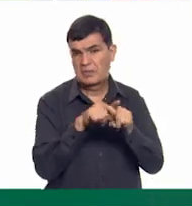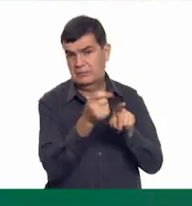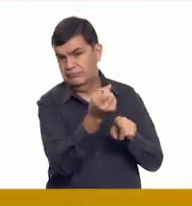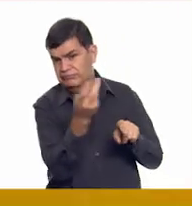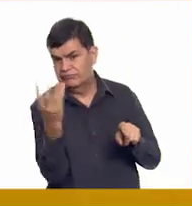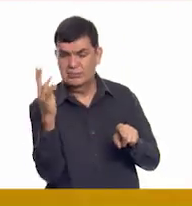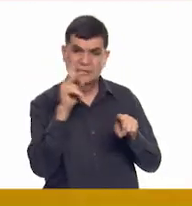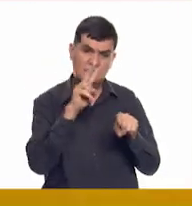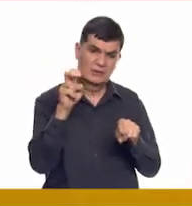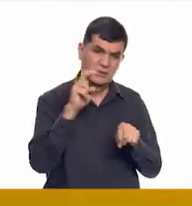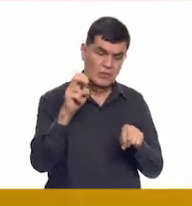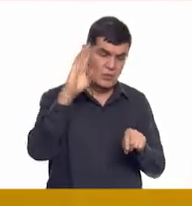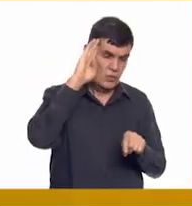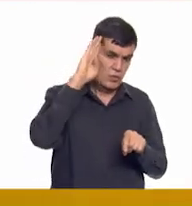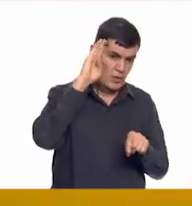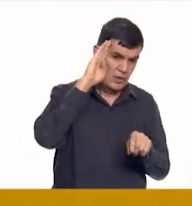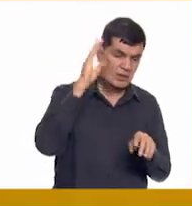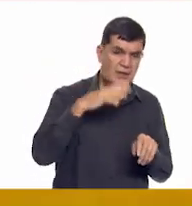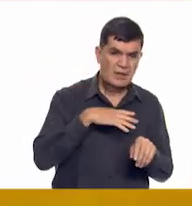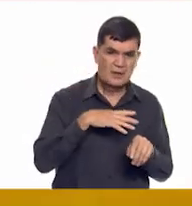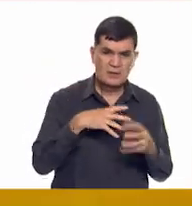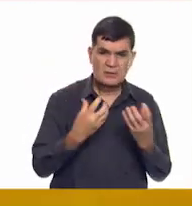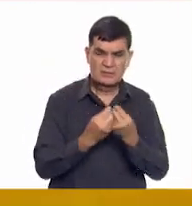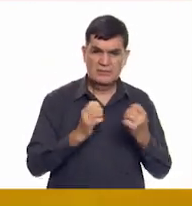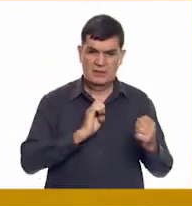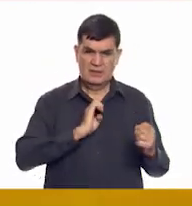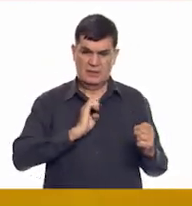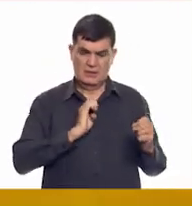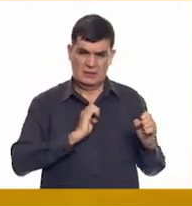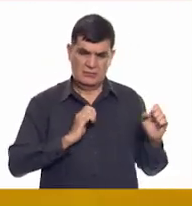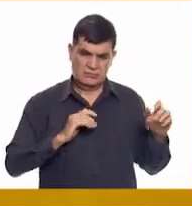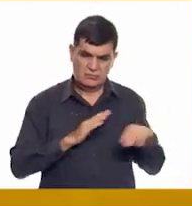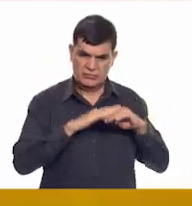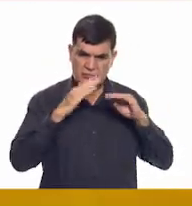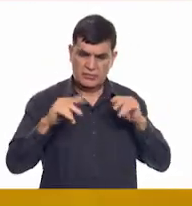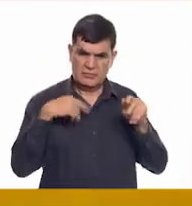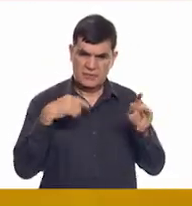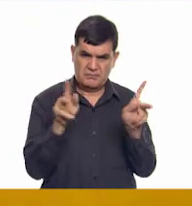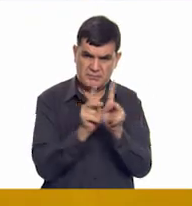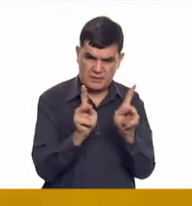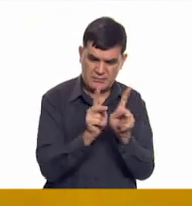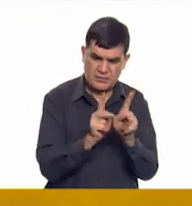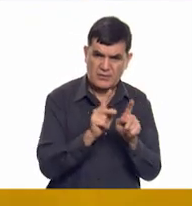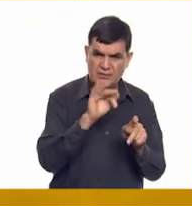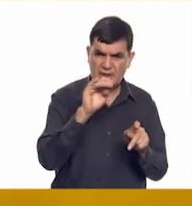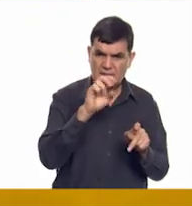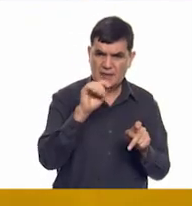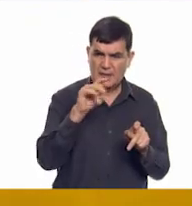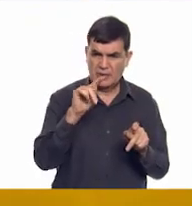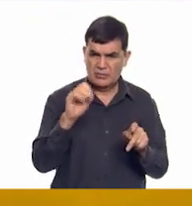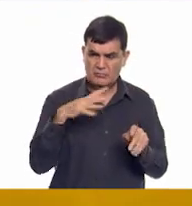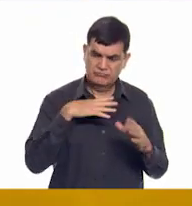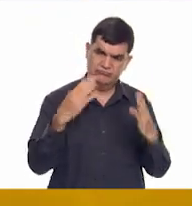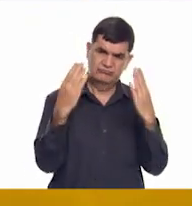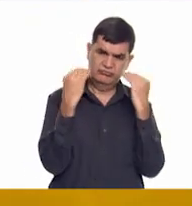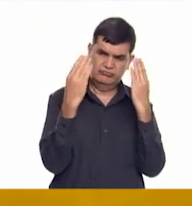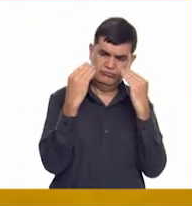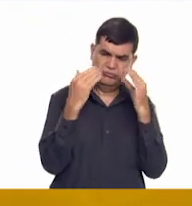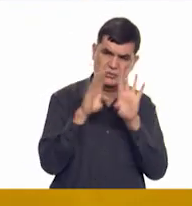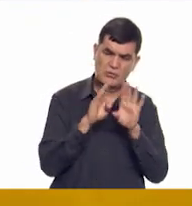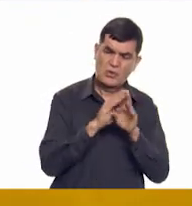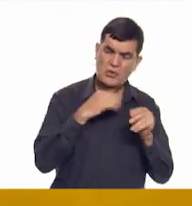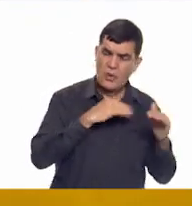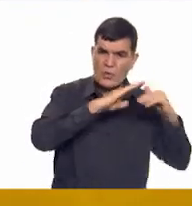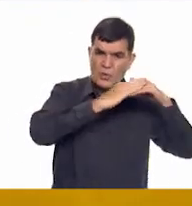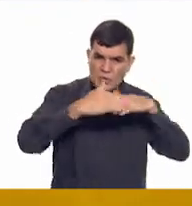¿Tú hermanos? Y además con mi entrenador de vuelo, con mi primo, con mi primo Filiberto, que me ayuda a aprender a